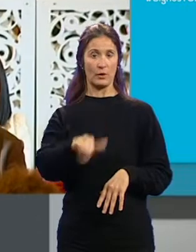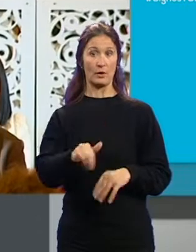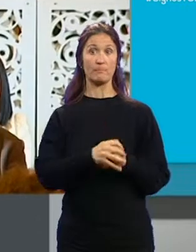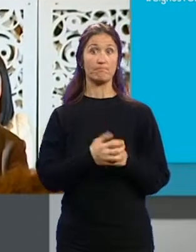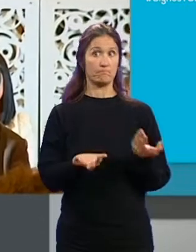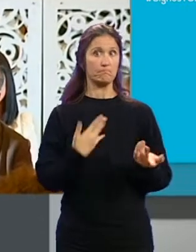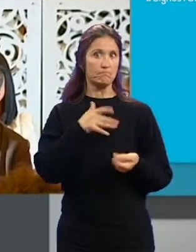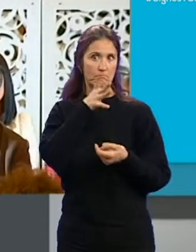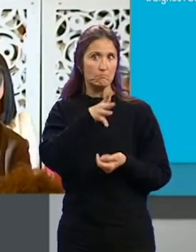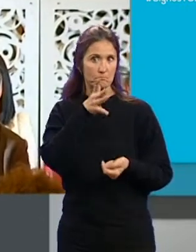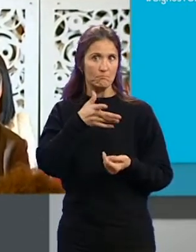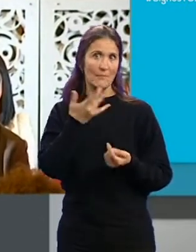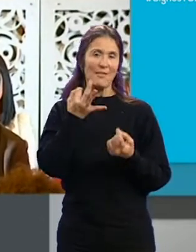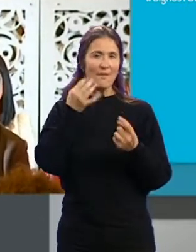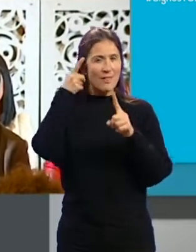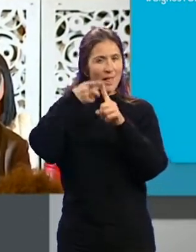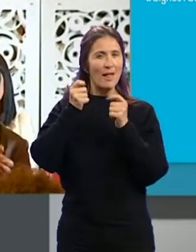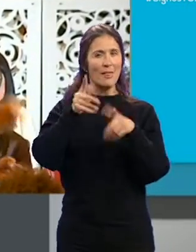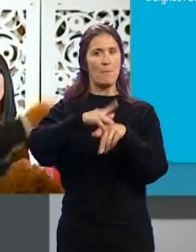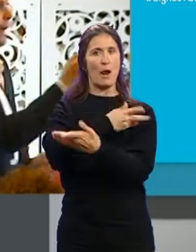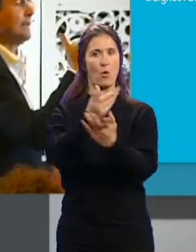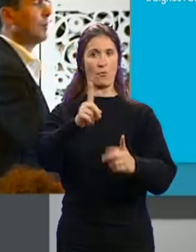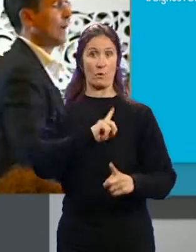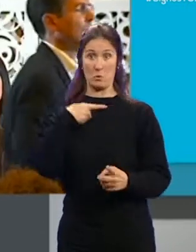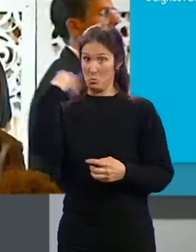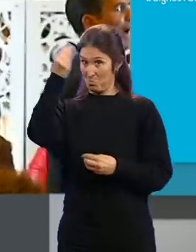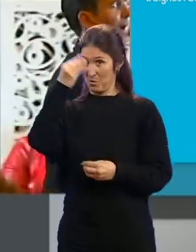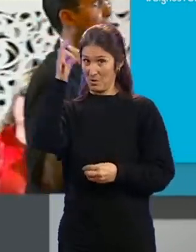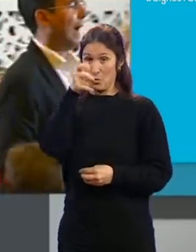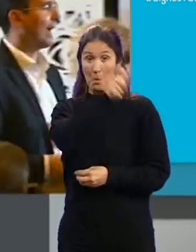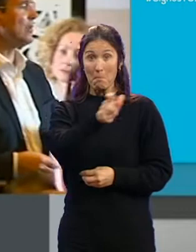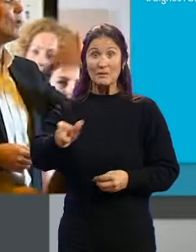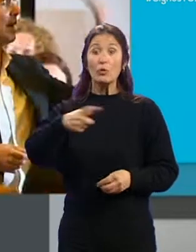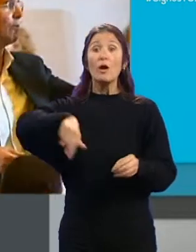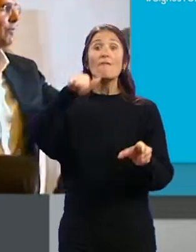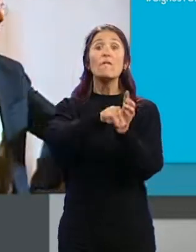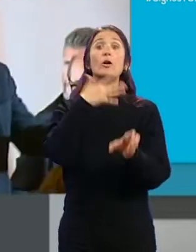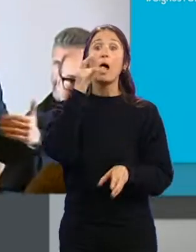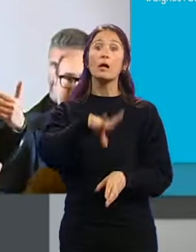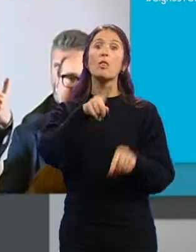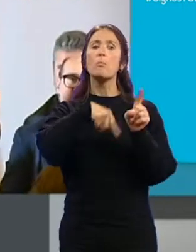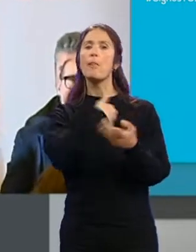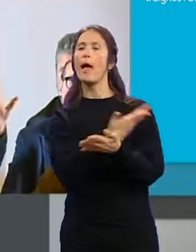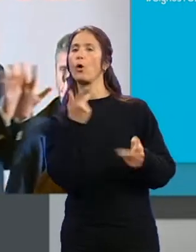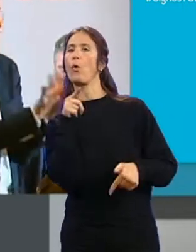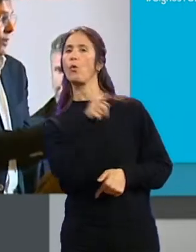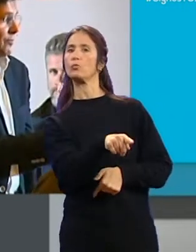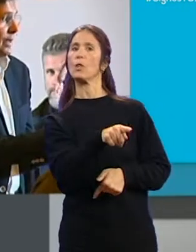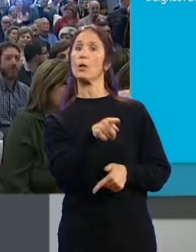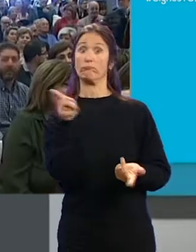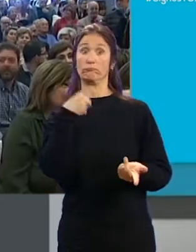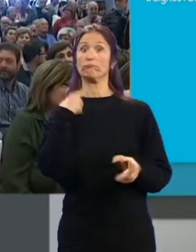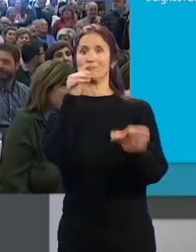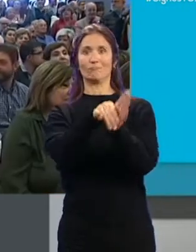Dar razones para que confíen en nosotros. Yo estoy convencido que la gente va a votar a aquellos que confíen... ...en aquellos en quienes